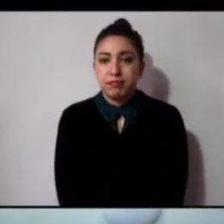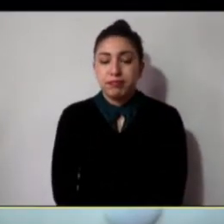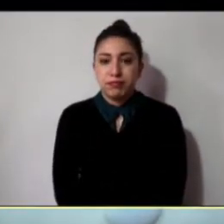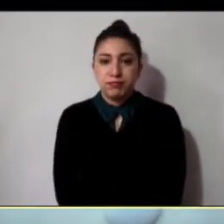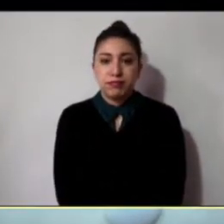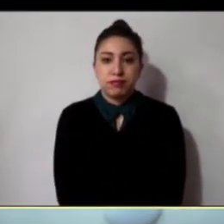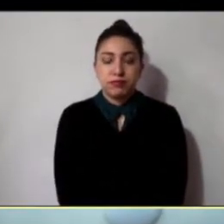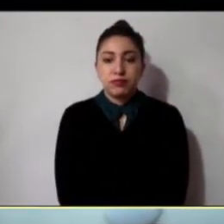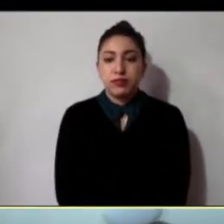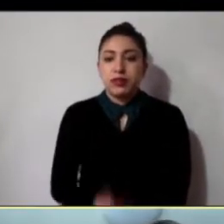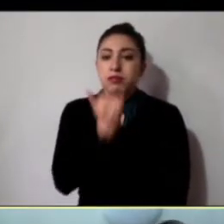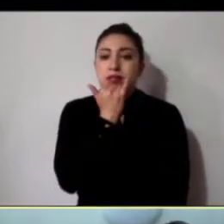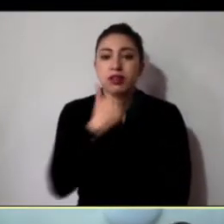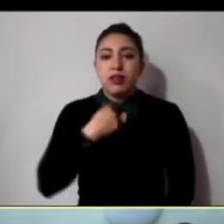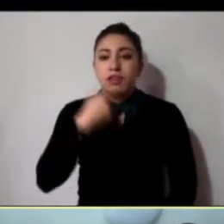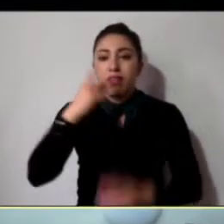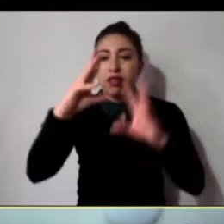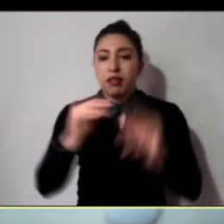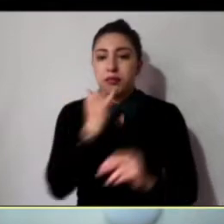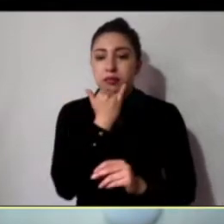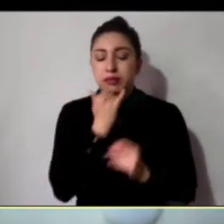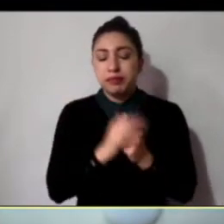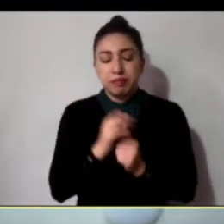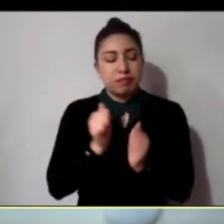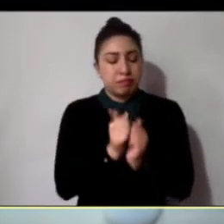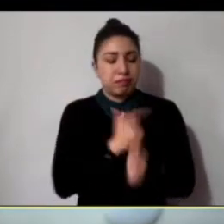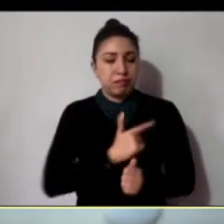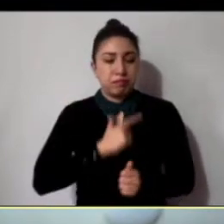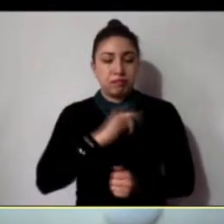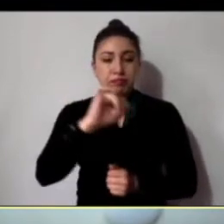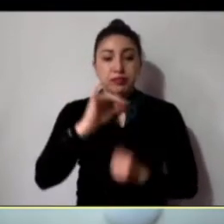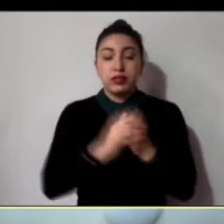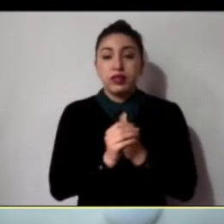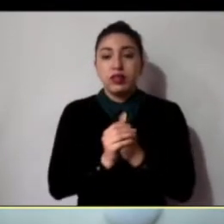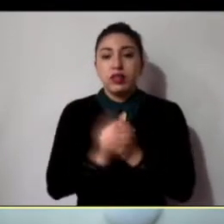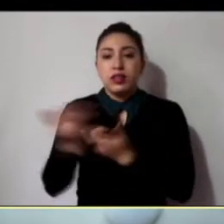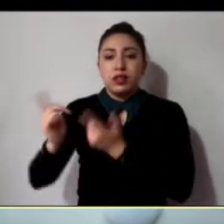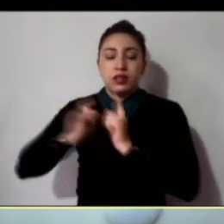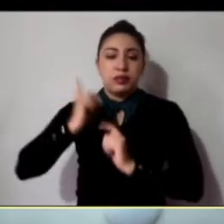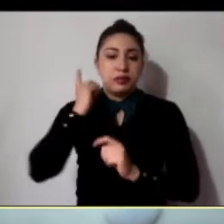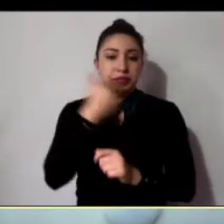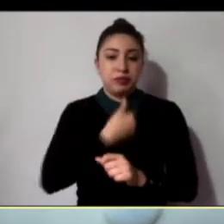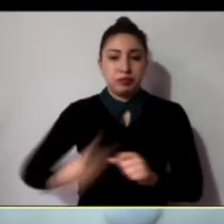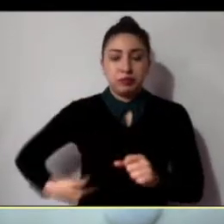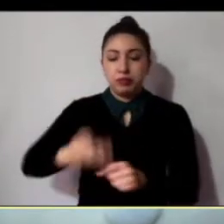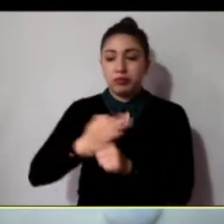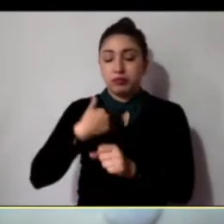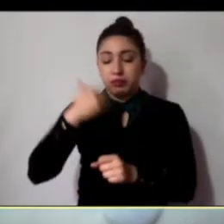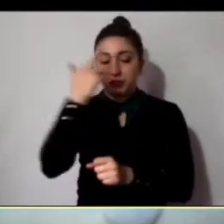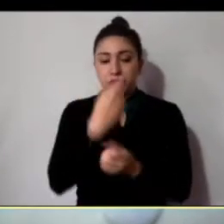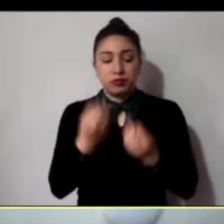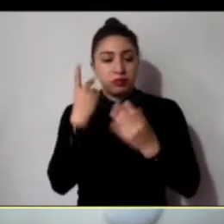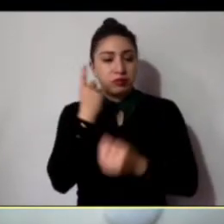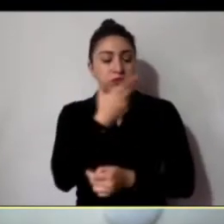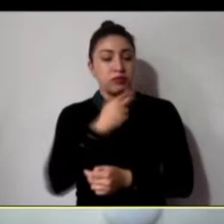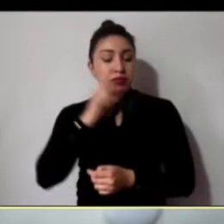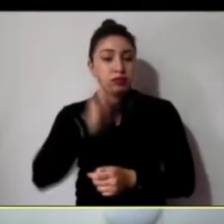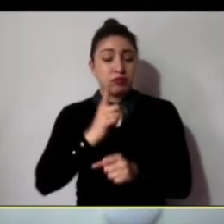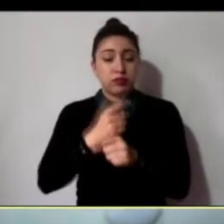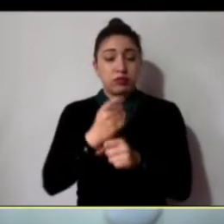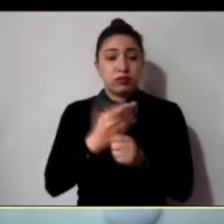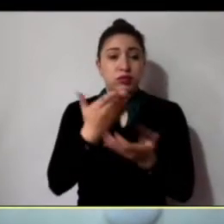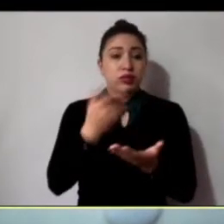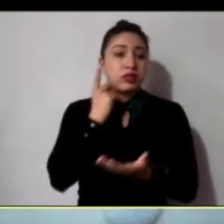Disculpa, no tenía actividad el micrófono, creo que sí, diputada. Gracias. Por instrucciones de la presidencia se procede a tomar lista de asistencia. Diputada Ana Cristina